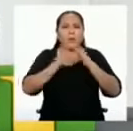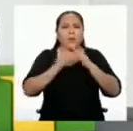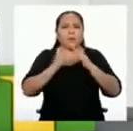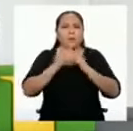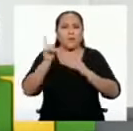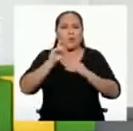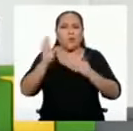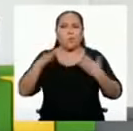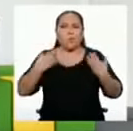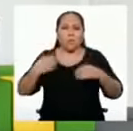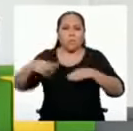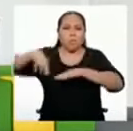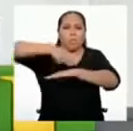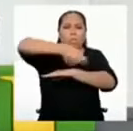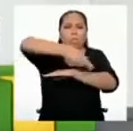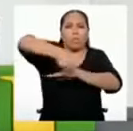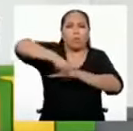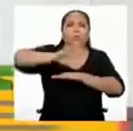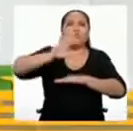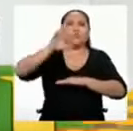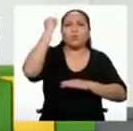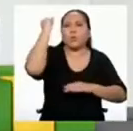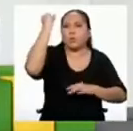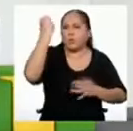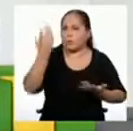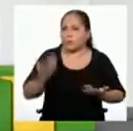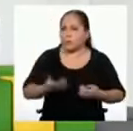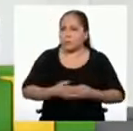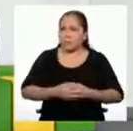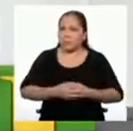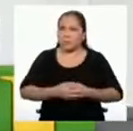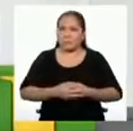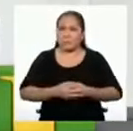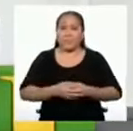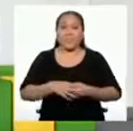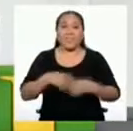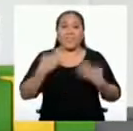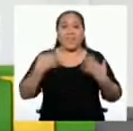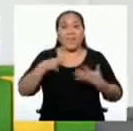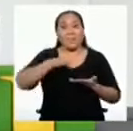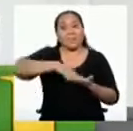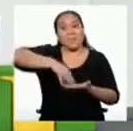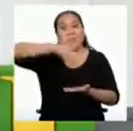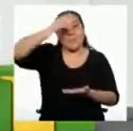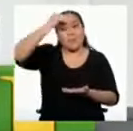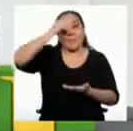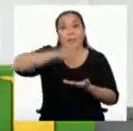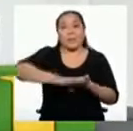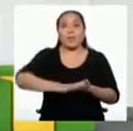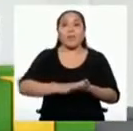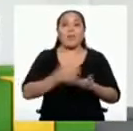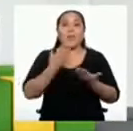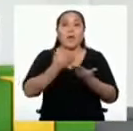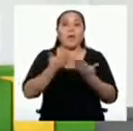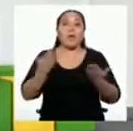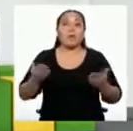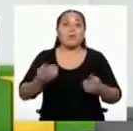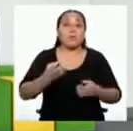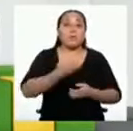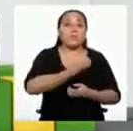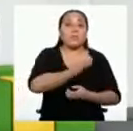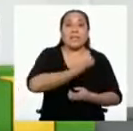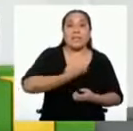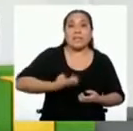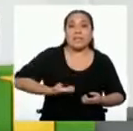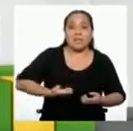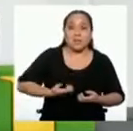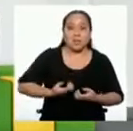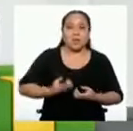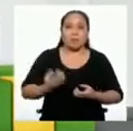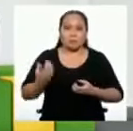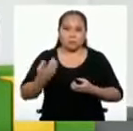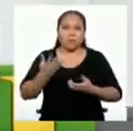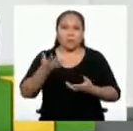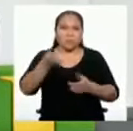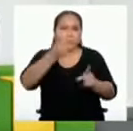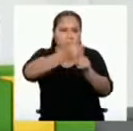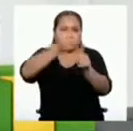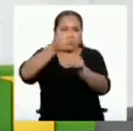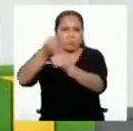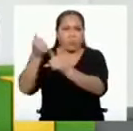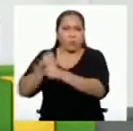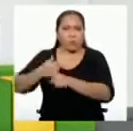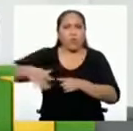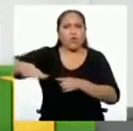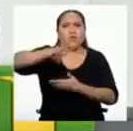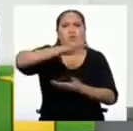si estamos en nuestro derecho de hacerlo? Acabamos de aprender que los bienes públicos pertenecen a todas las ciudadanas y